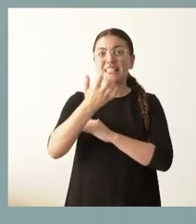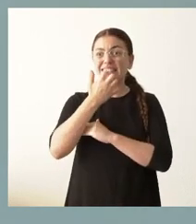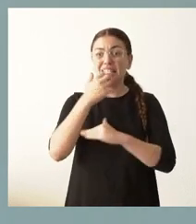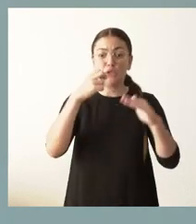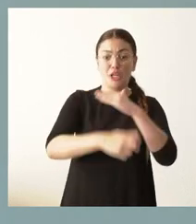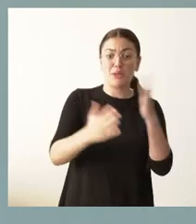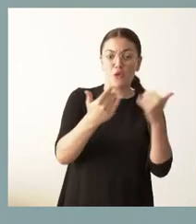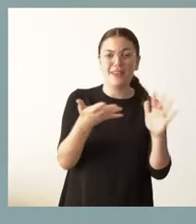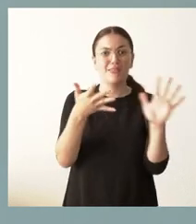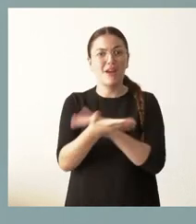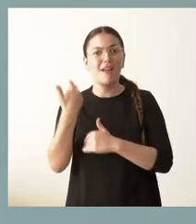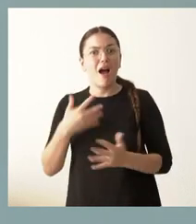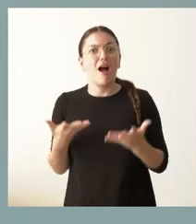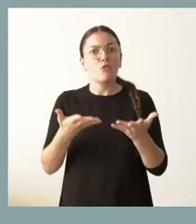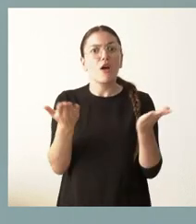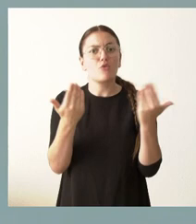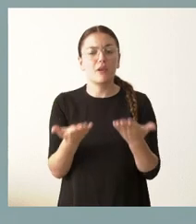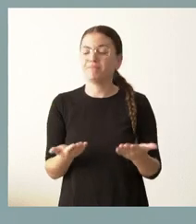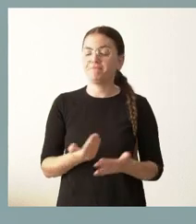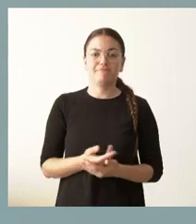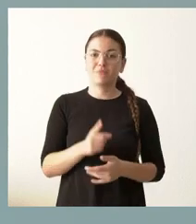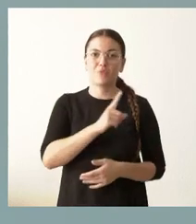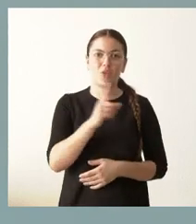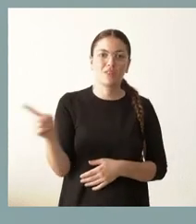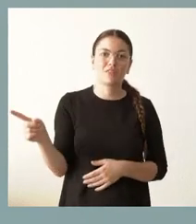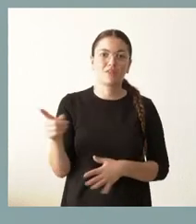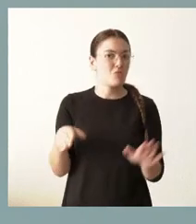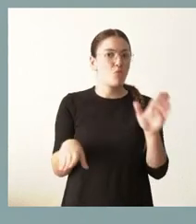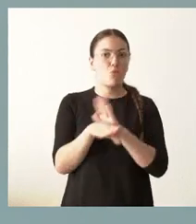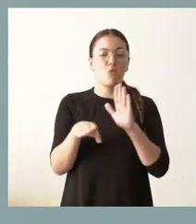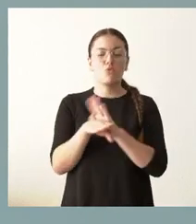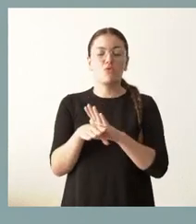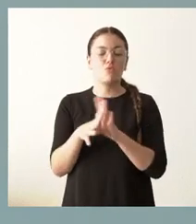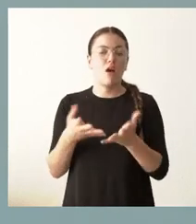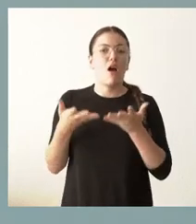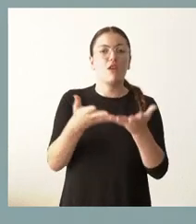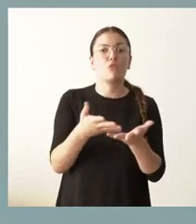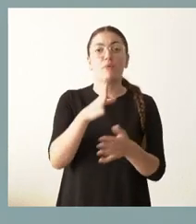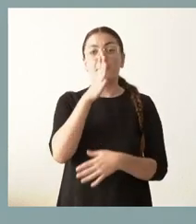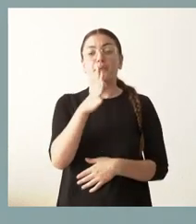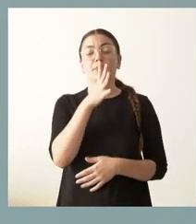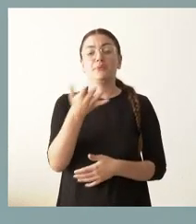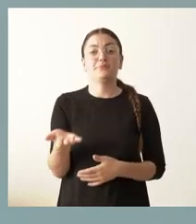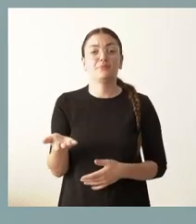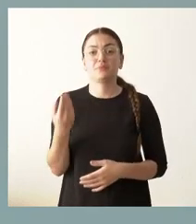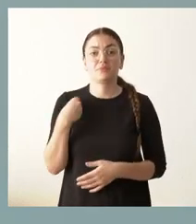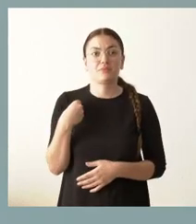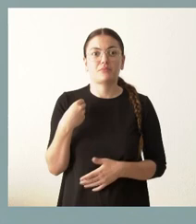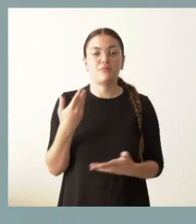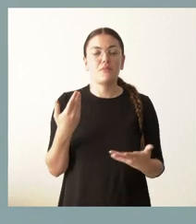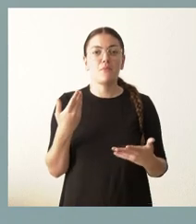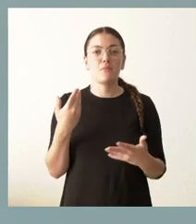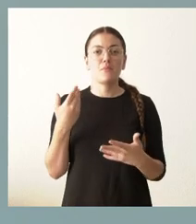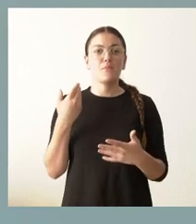proyecto de integración o ayudar a la ciudad de Valladolid porque el Ayuntamiento o porque el Gobierno